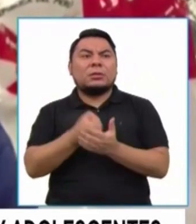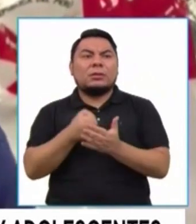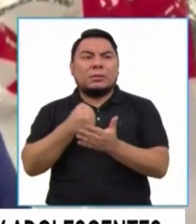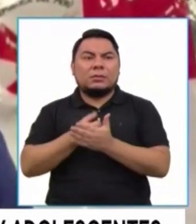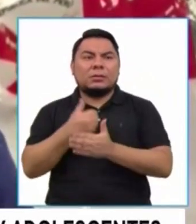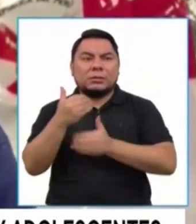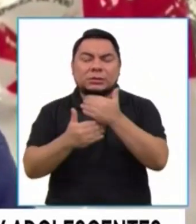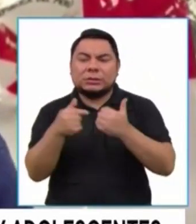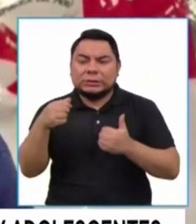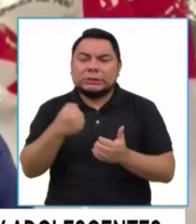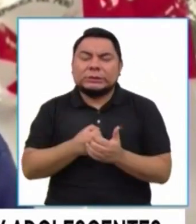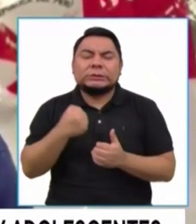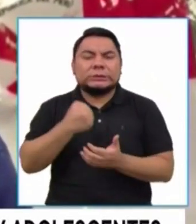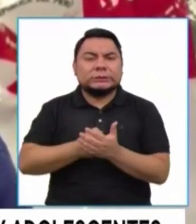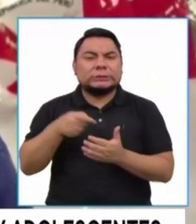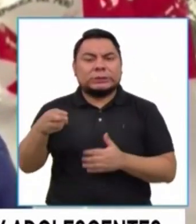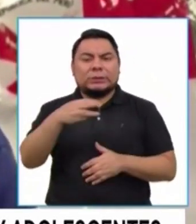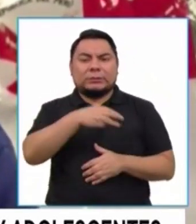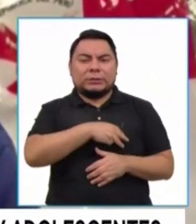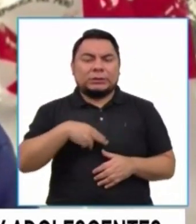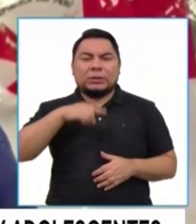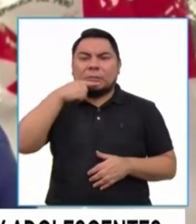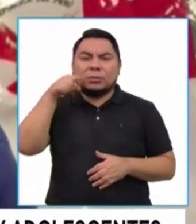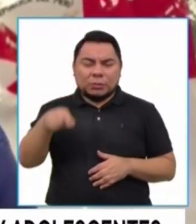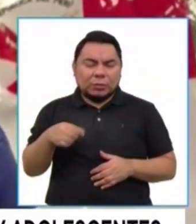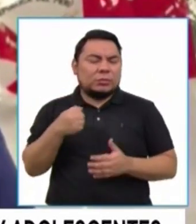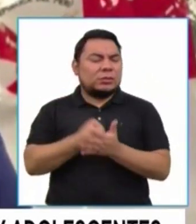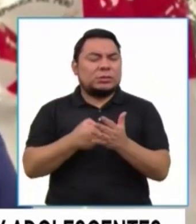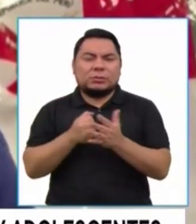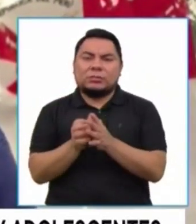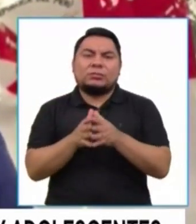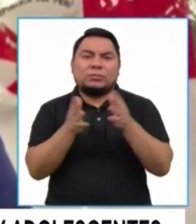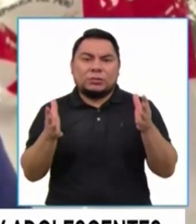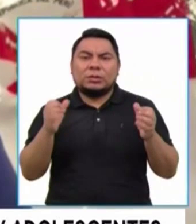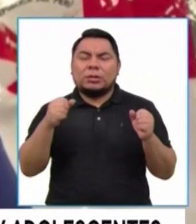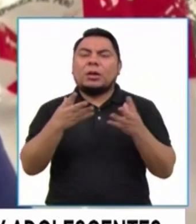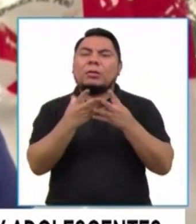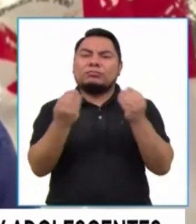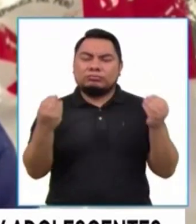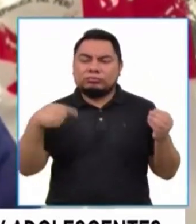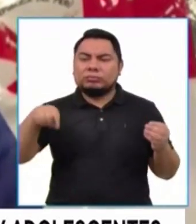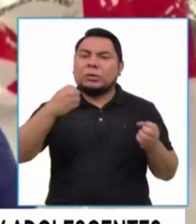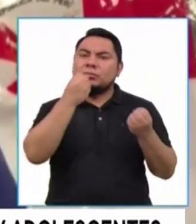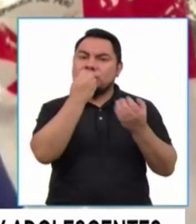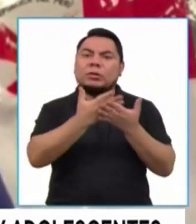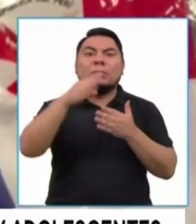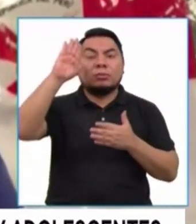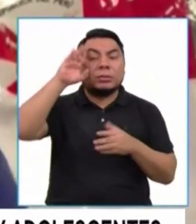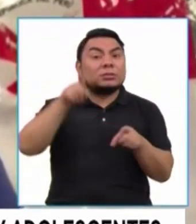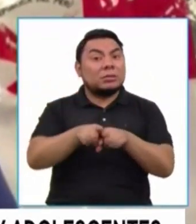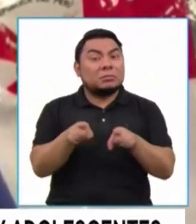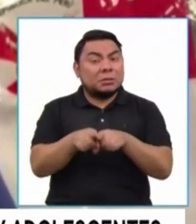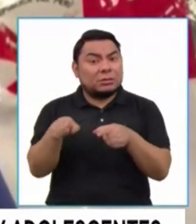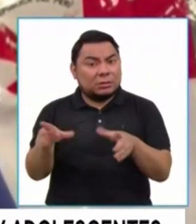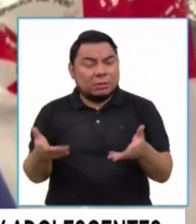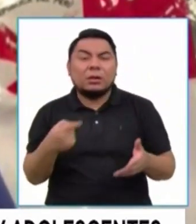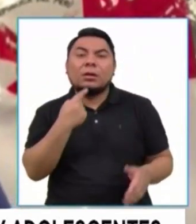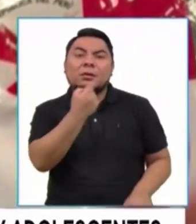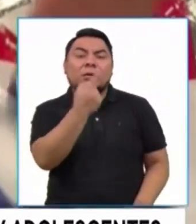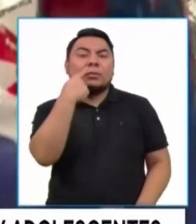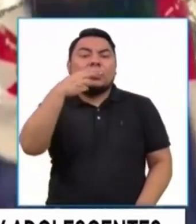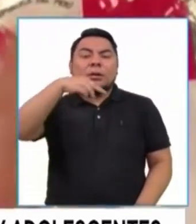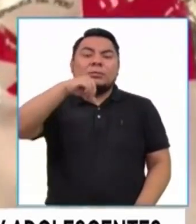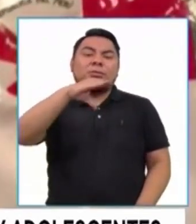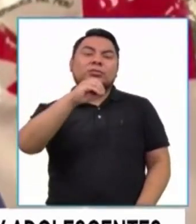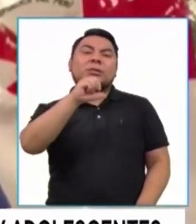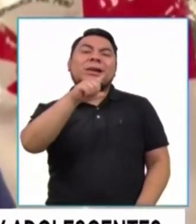aquí en el Ministerio de la Mujer y hay estupendos policías. Yo quiero saludar, por ejemplo, al general Marco